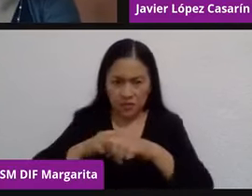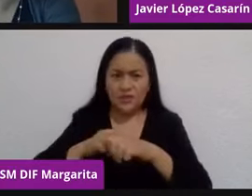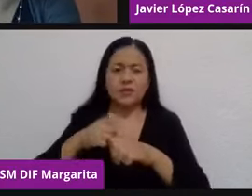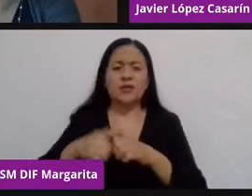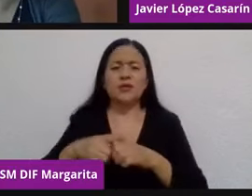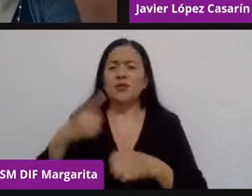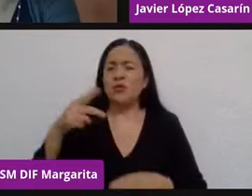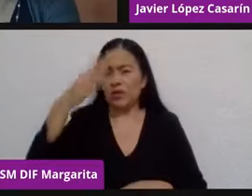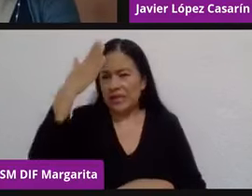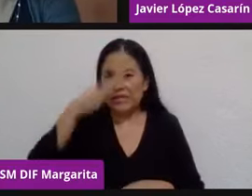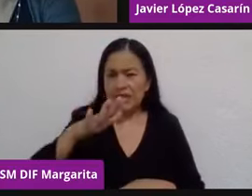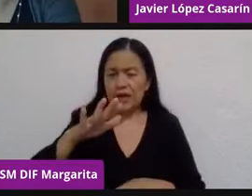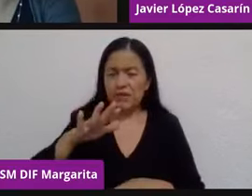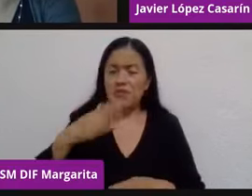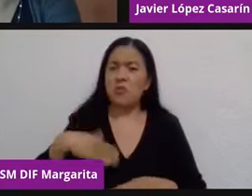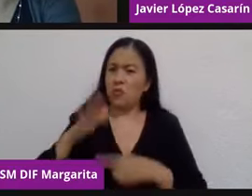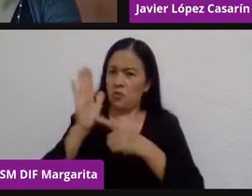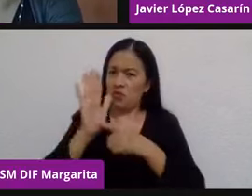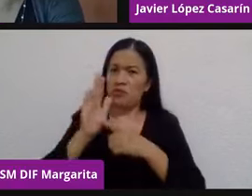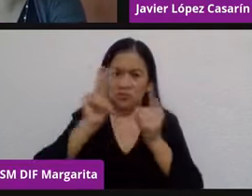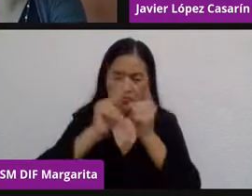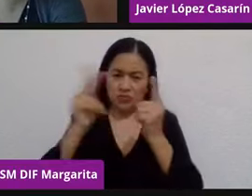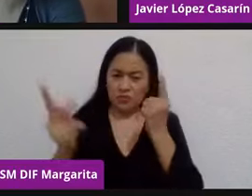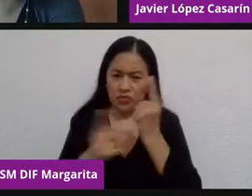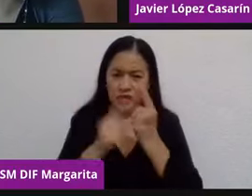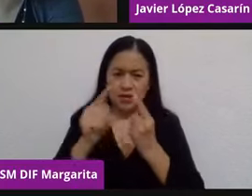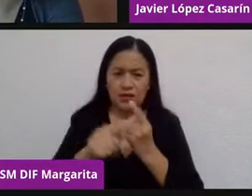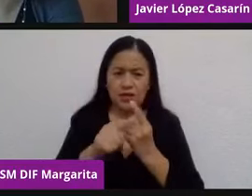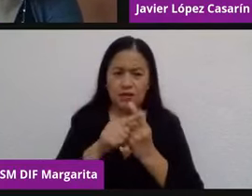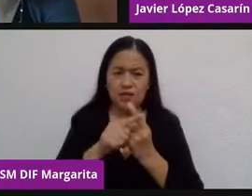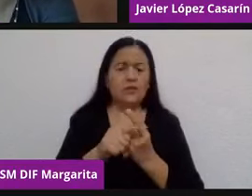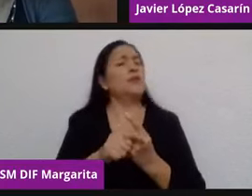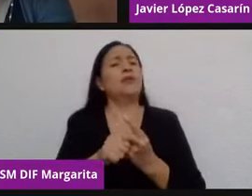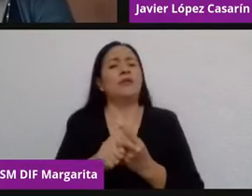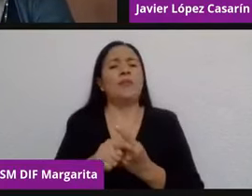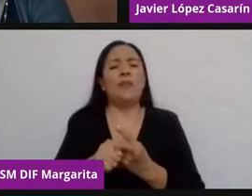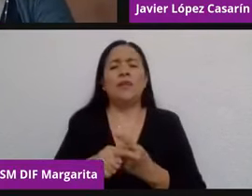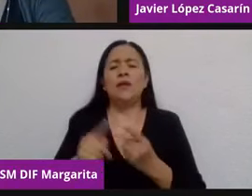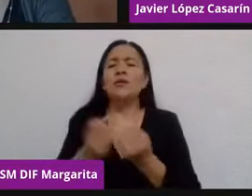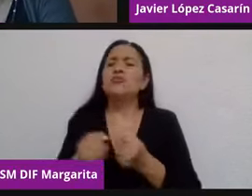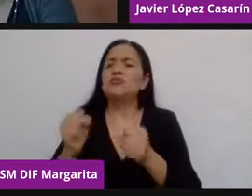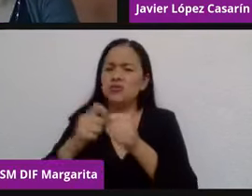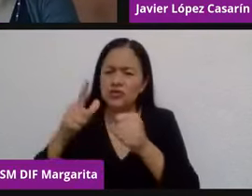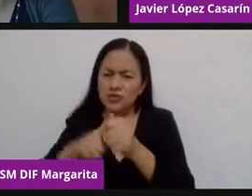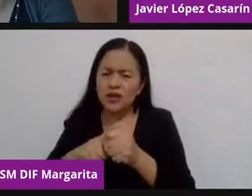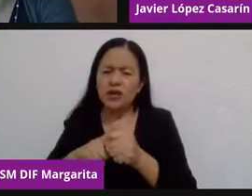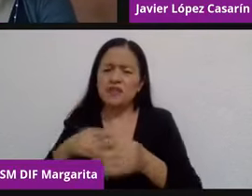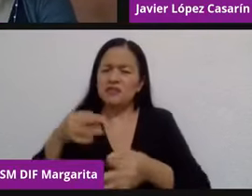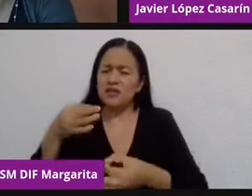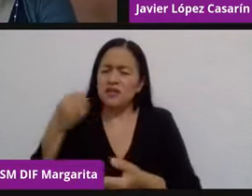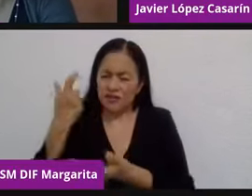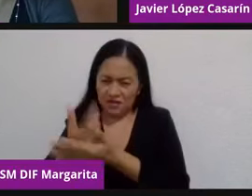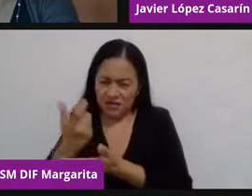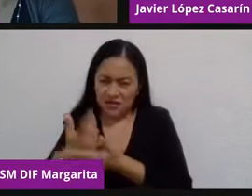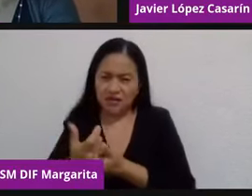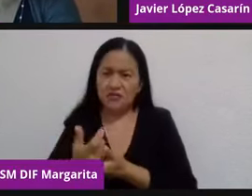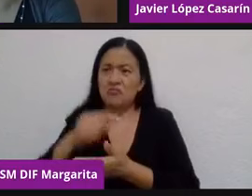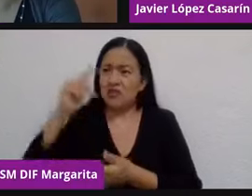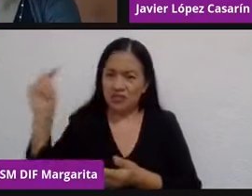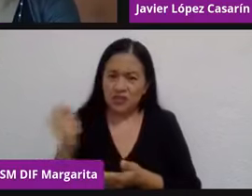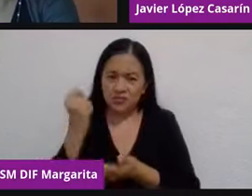comprometido con su país. Tiene una gran experiencia en los sectores sociales, financieros, tecnológicos y de telecomunicaciones.